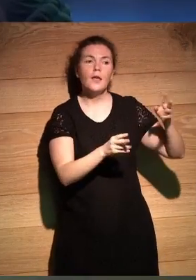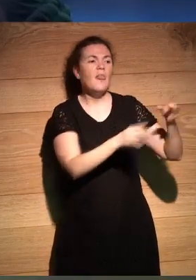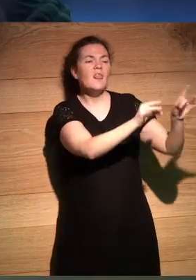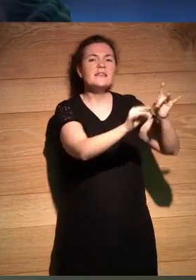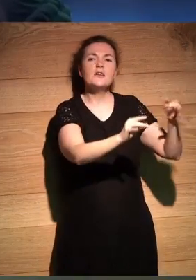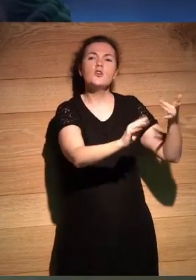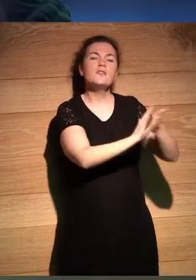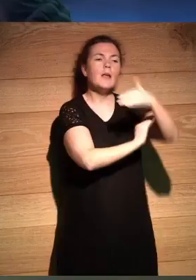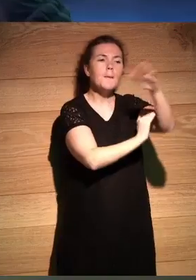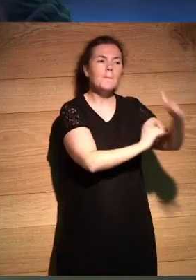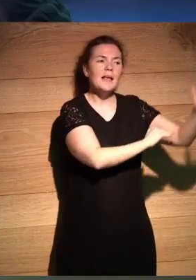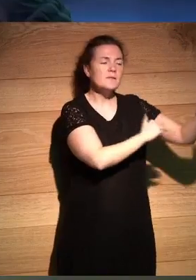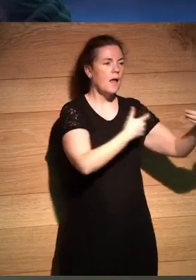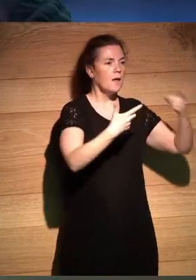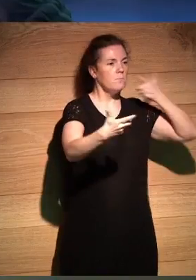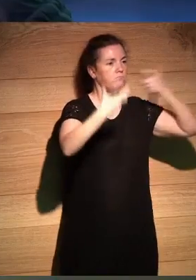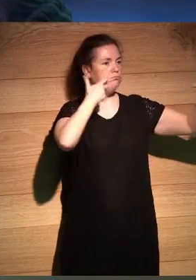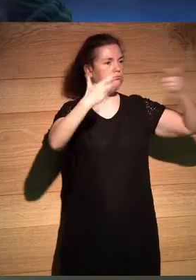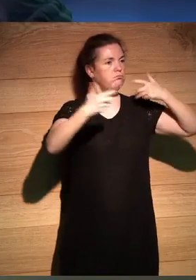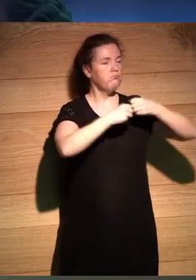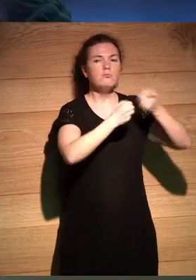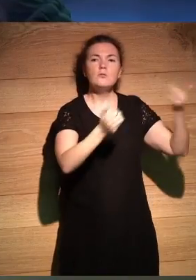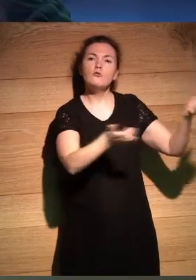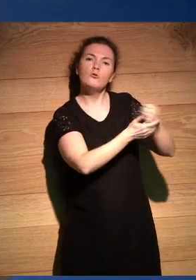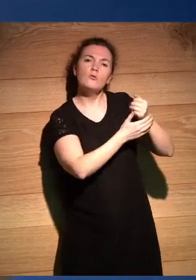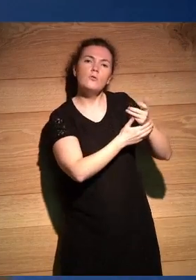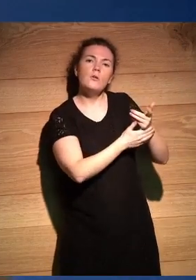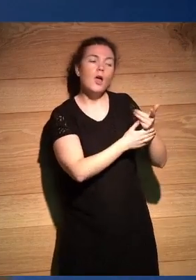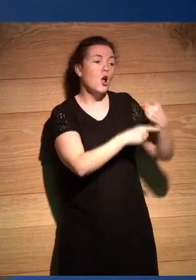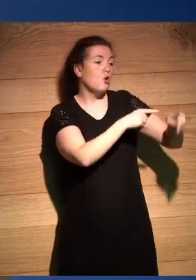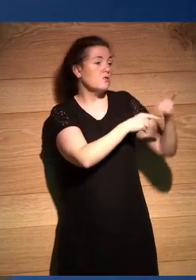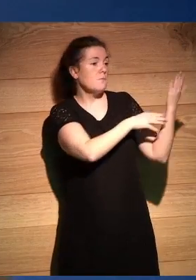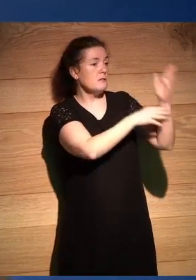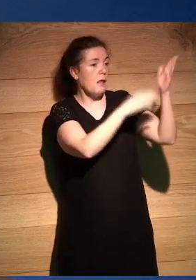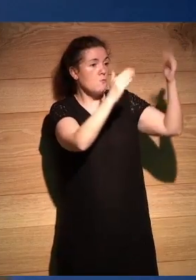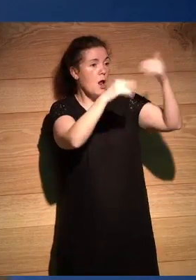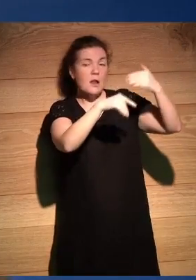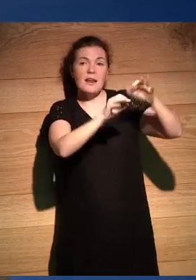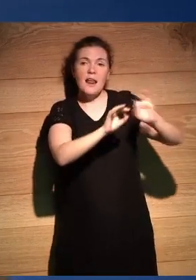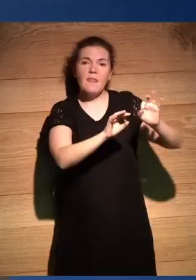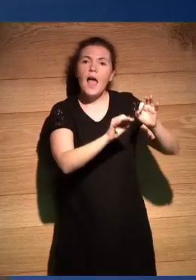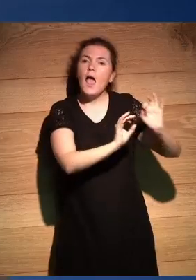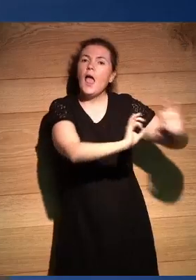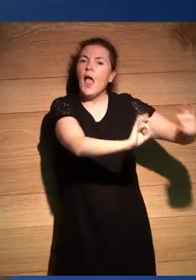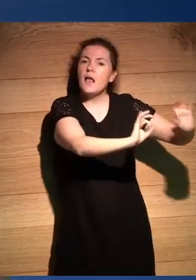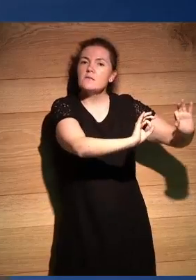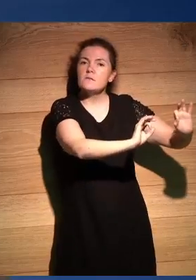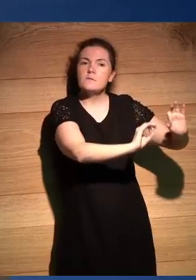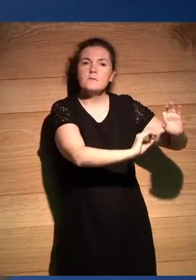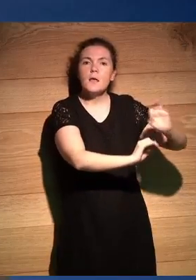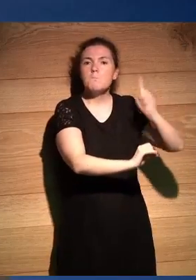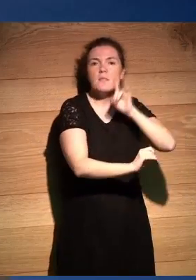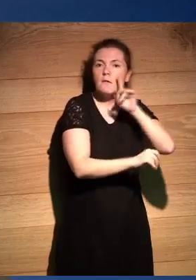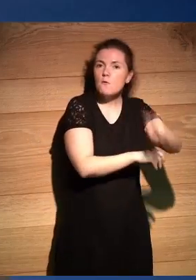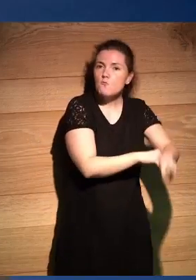paisaje más exhibicionista de todos aunque no tenga gran cosa que mostrar esto es lo que hay nunca te vendí